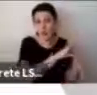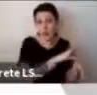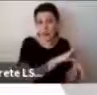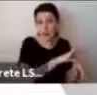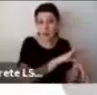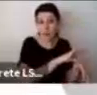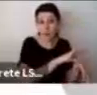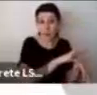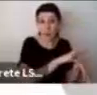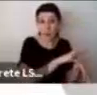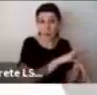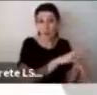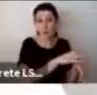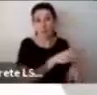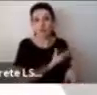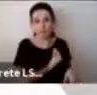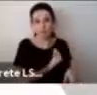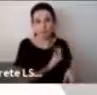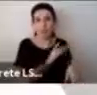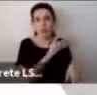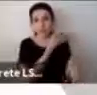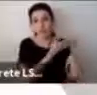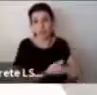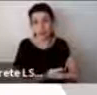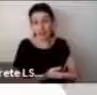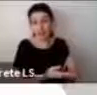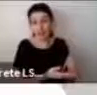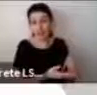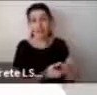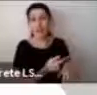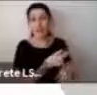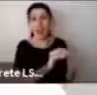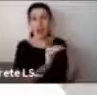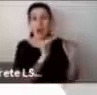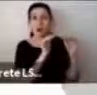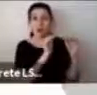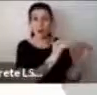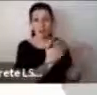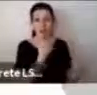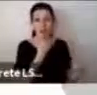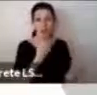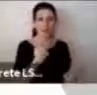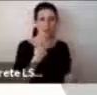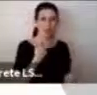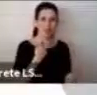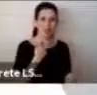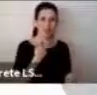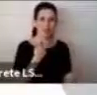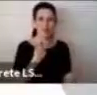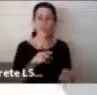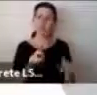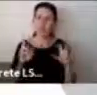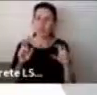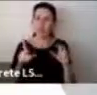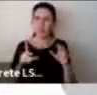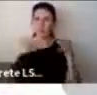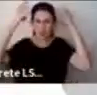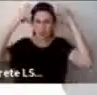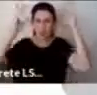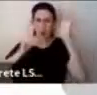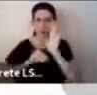afecta cómo se entreguen los apoyos. Siempre a nivel de neurodesarrollo, mientras antes se entreguen los apoyos, es mucho mejor.